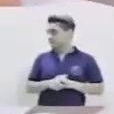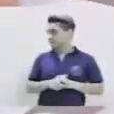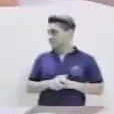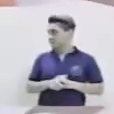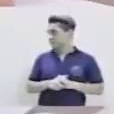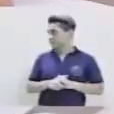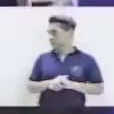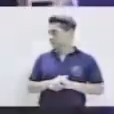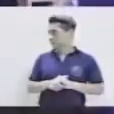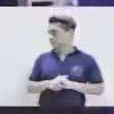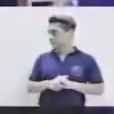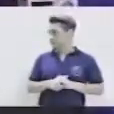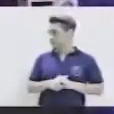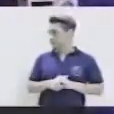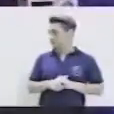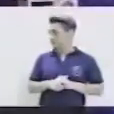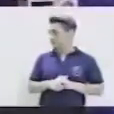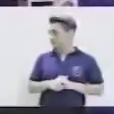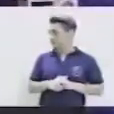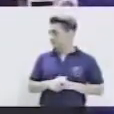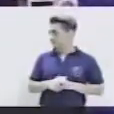Hacemos la cabeza de la ranita